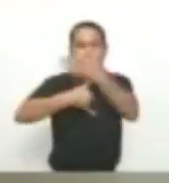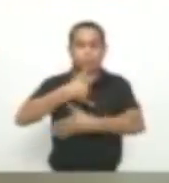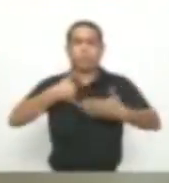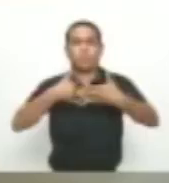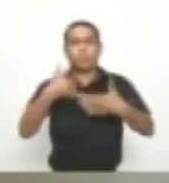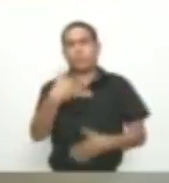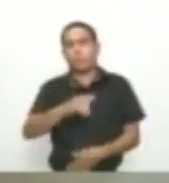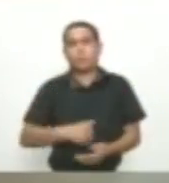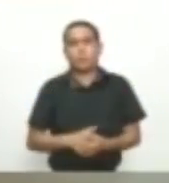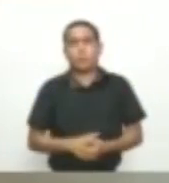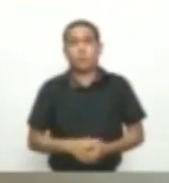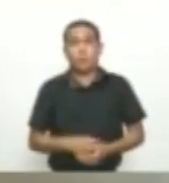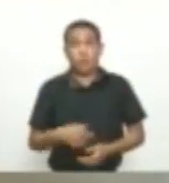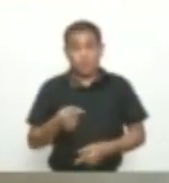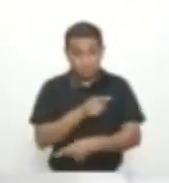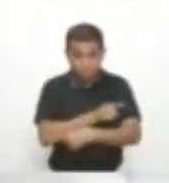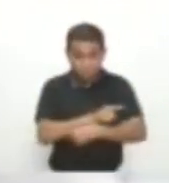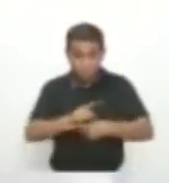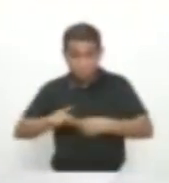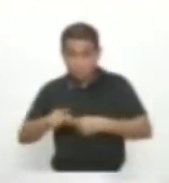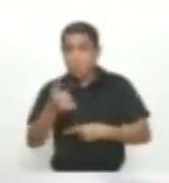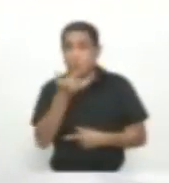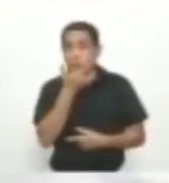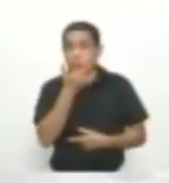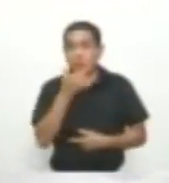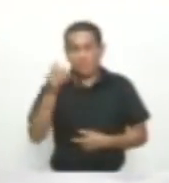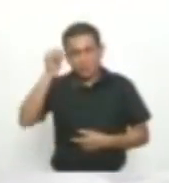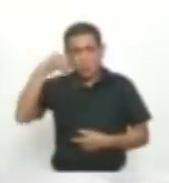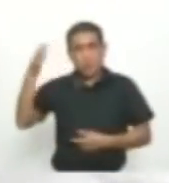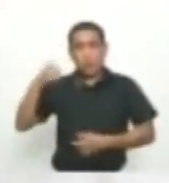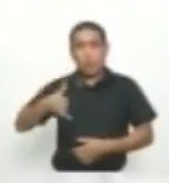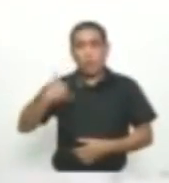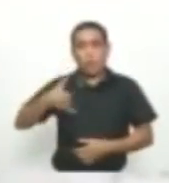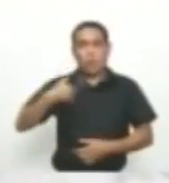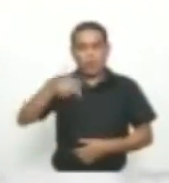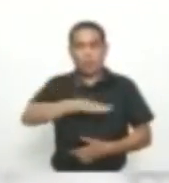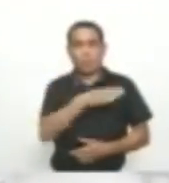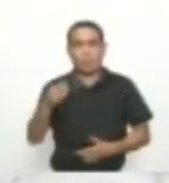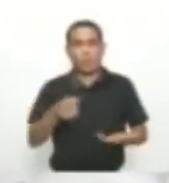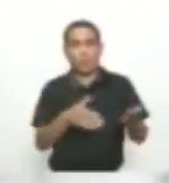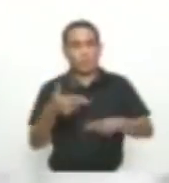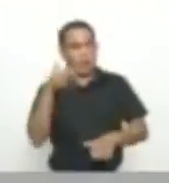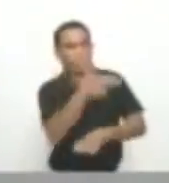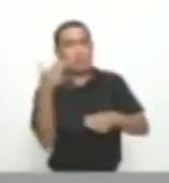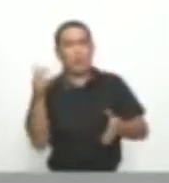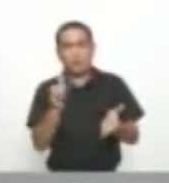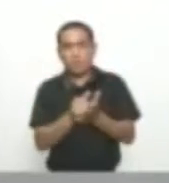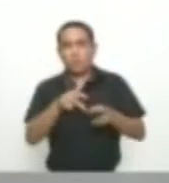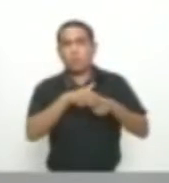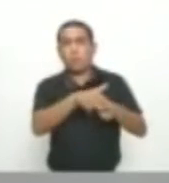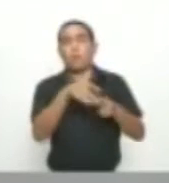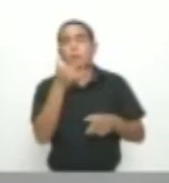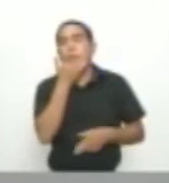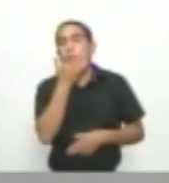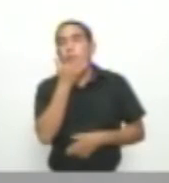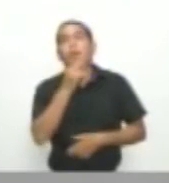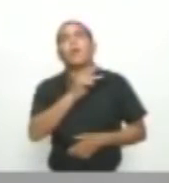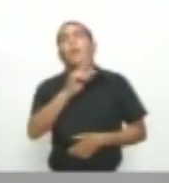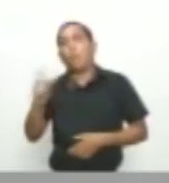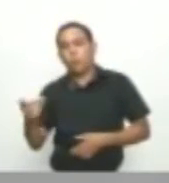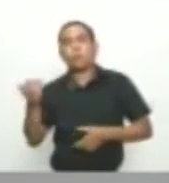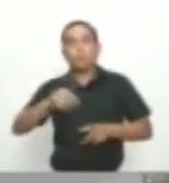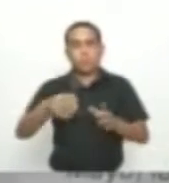Durante esta semana Luego del asesinato del auxiliar de la policía en Barranquilla Se conoció otro